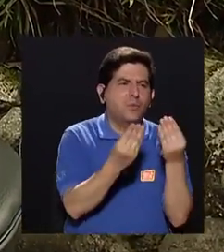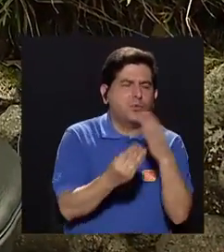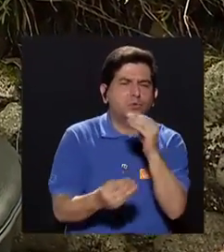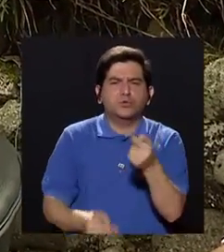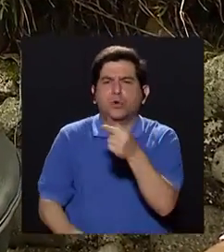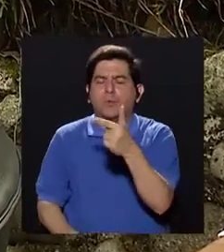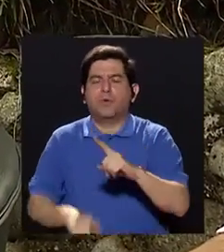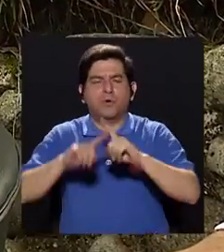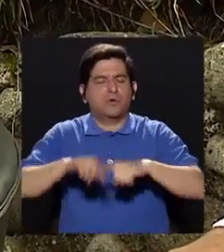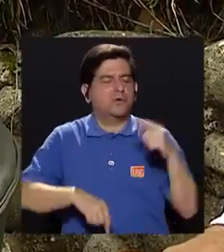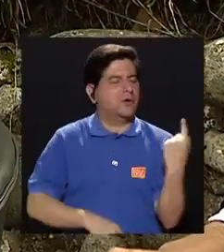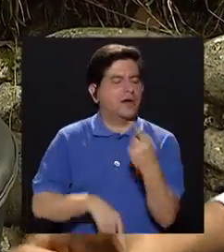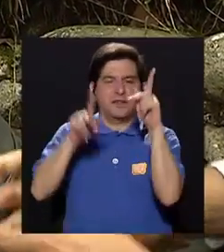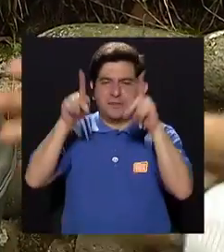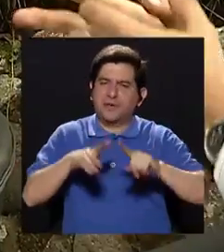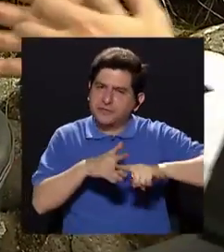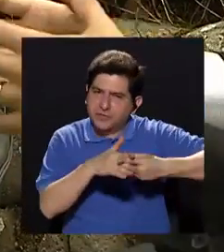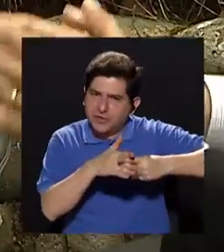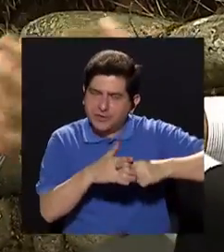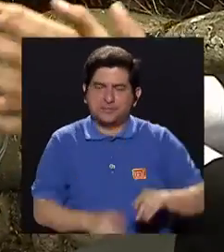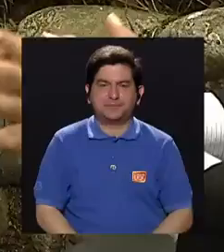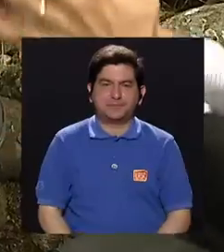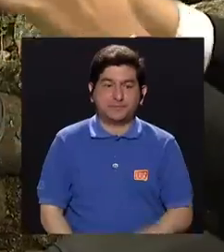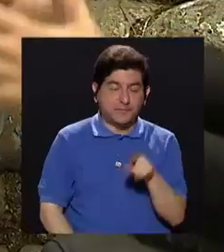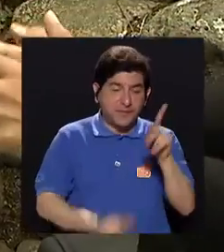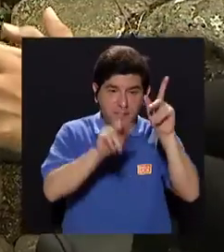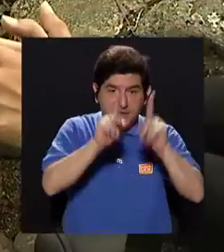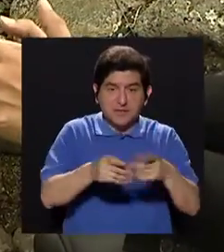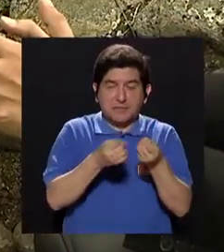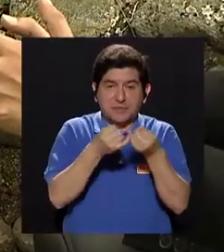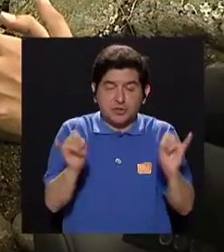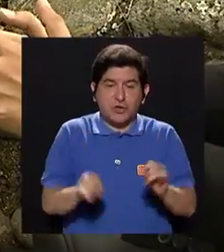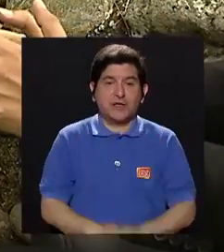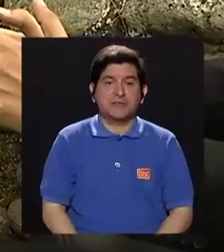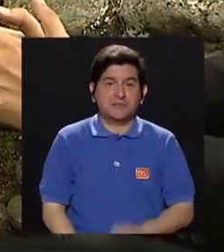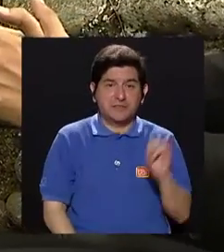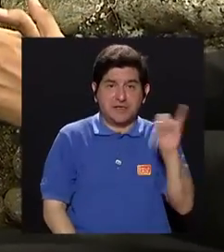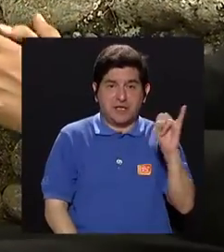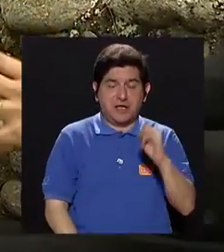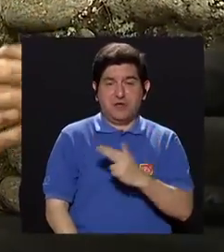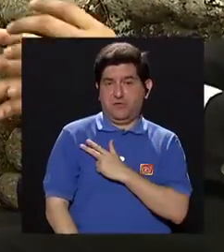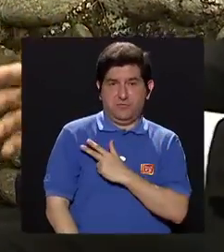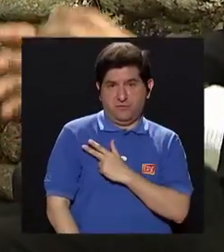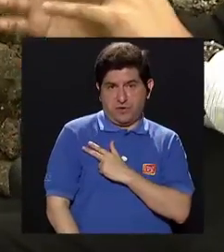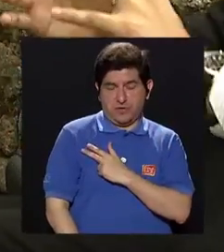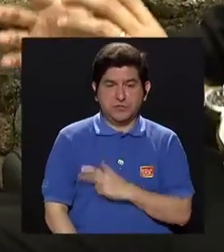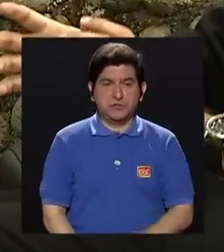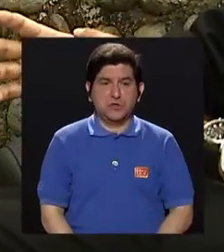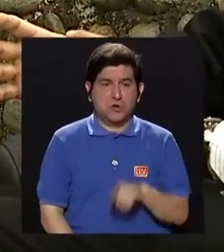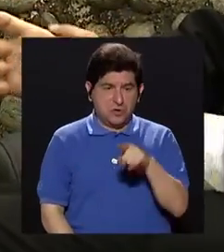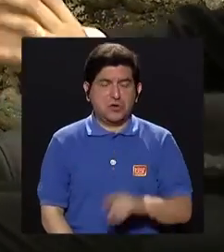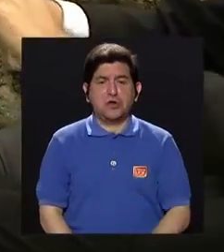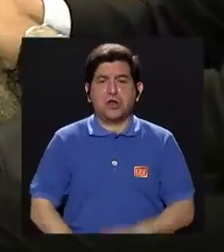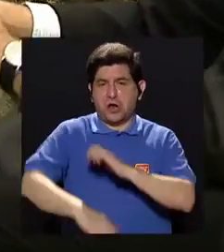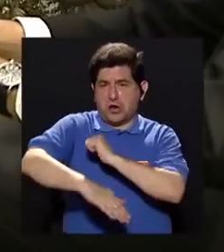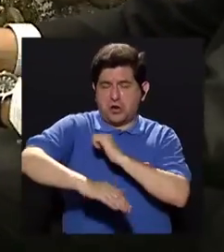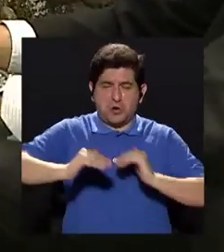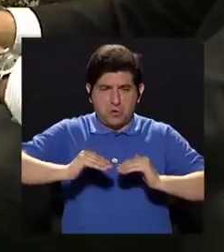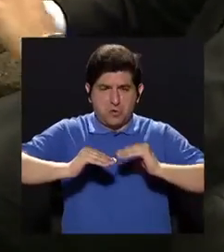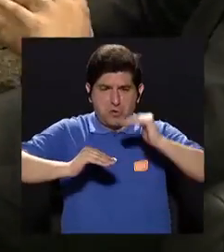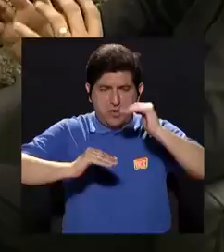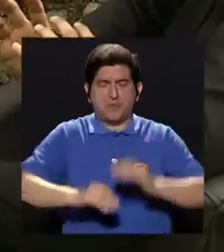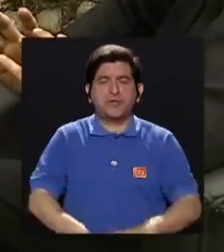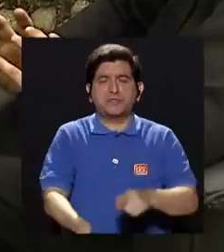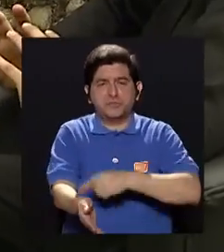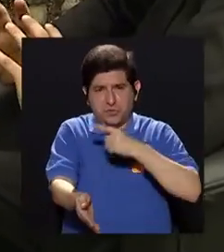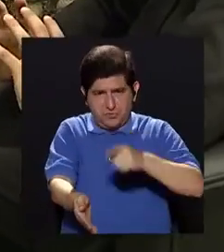cada paciente ajustarlo. Si dejamos a este paciente sin la infección urinaria, por ejemplo, y vive con su hipertensión, su